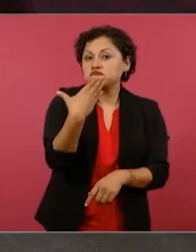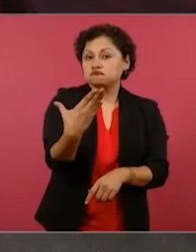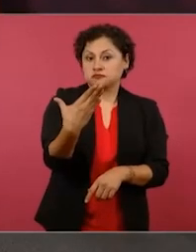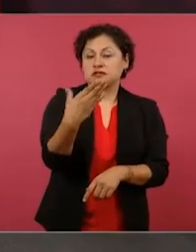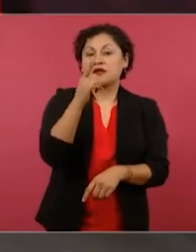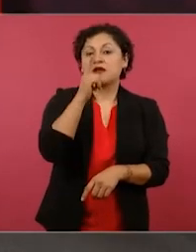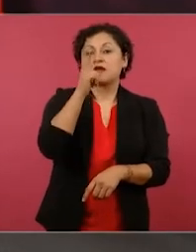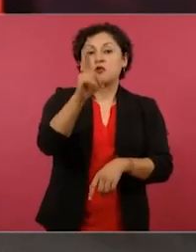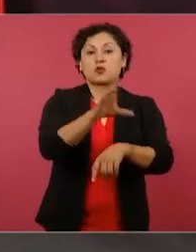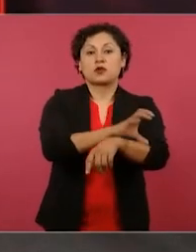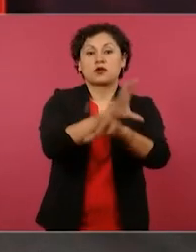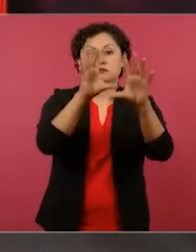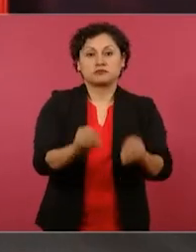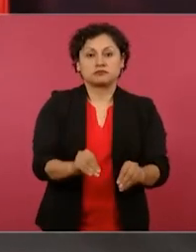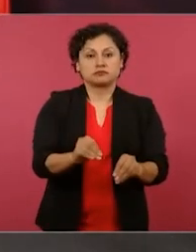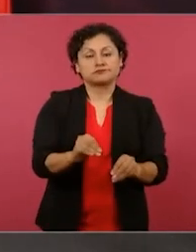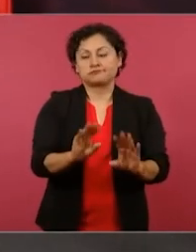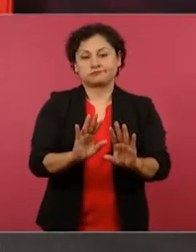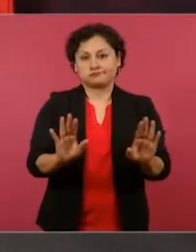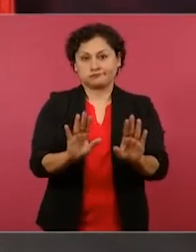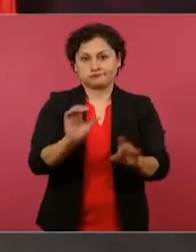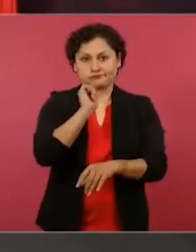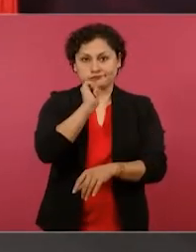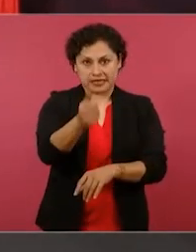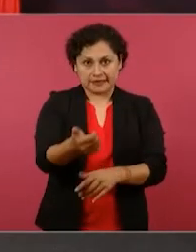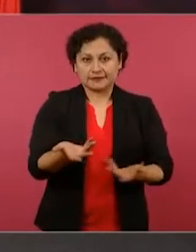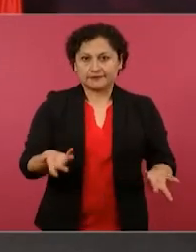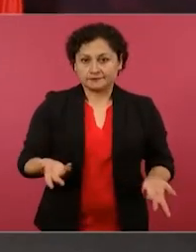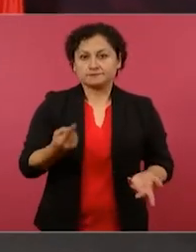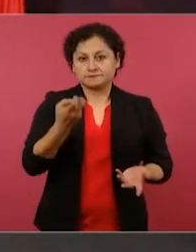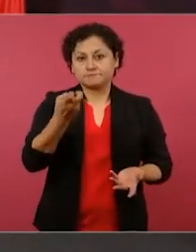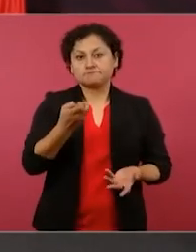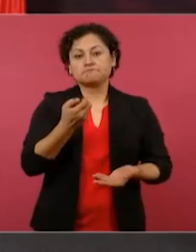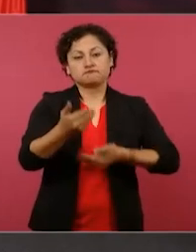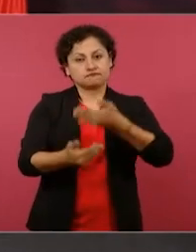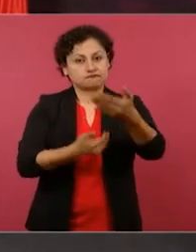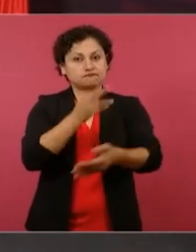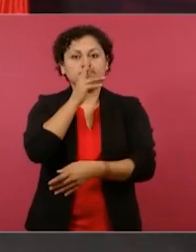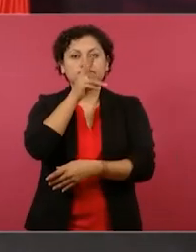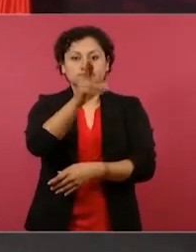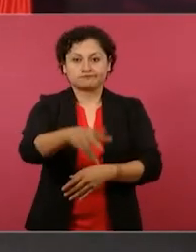servicio eléctrico. Ahí vamos avanzando. Dicen algunos que